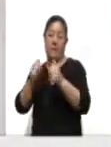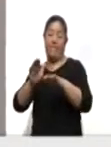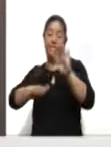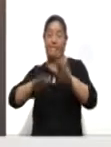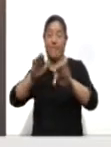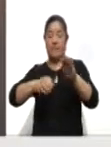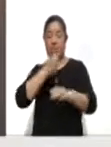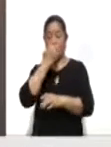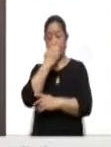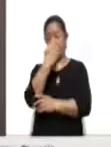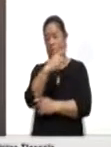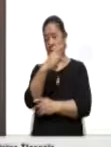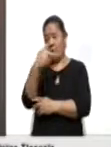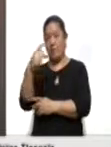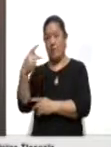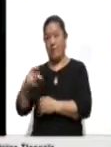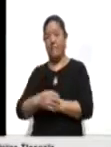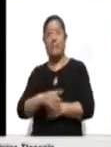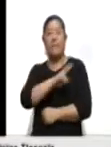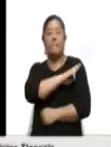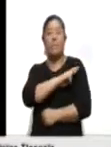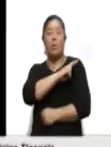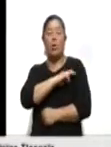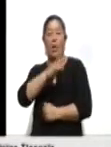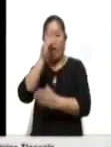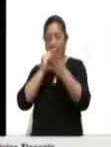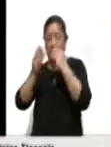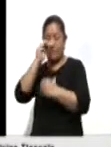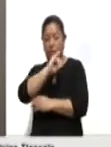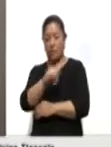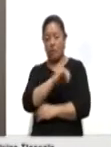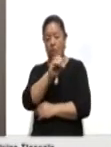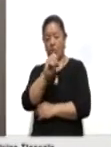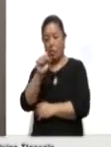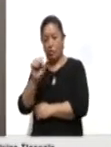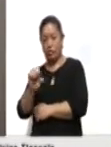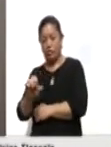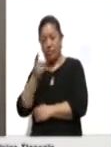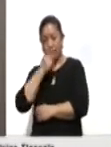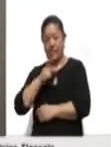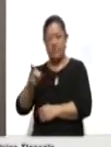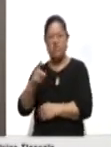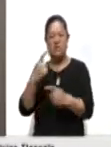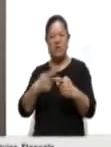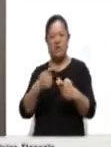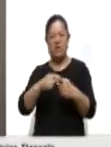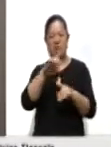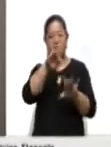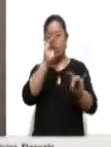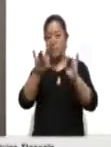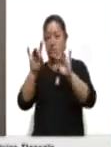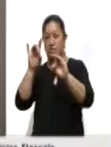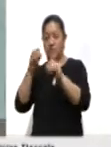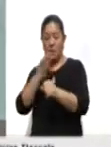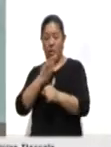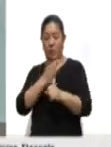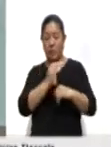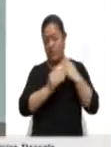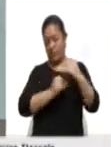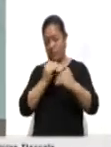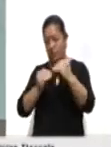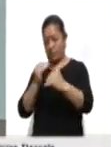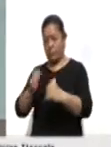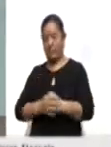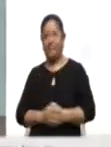Por su parte, el vocal de capacitación, José González, detalló quienes fueron considerados en este proceso de insaculación en